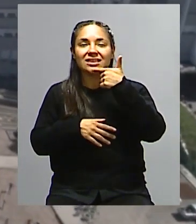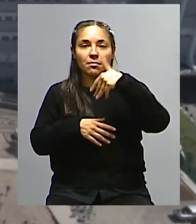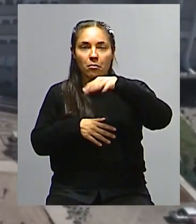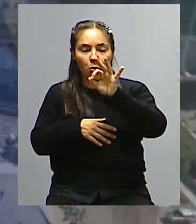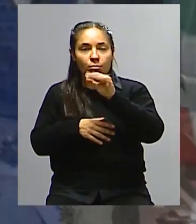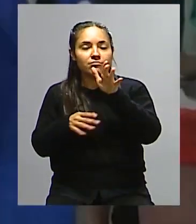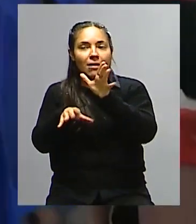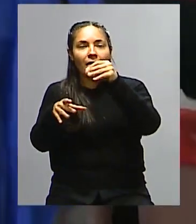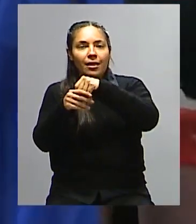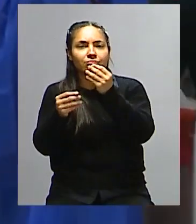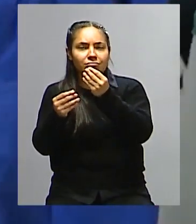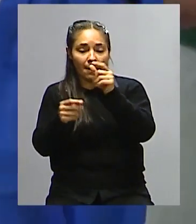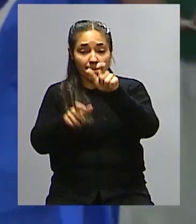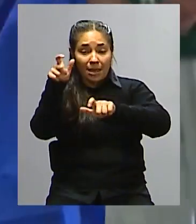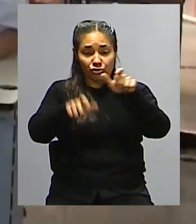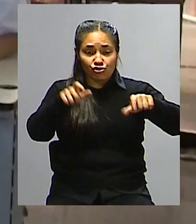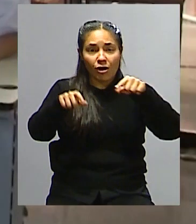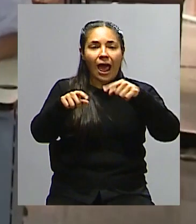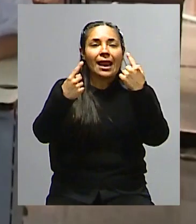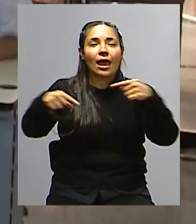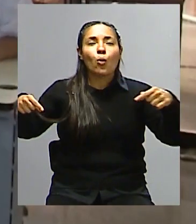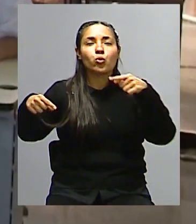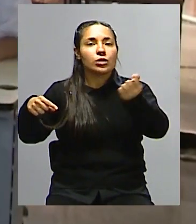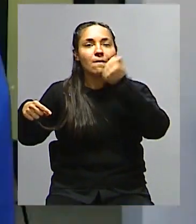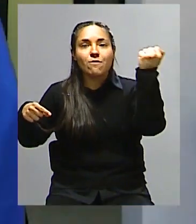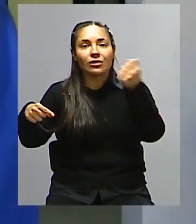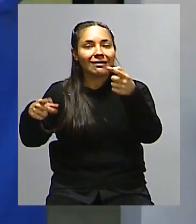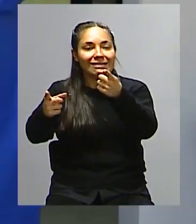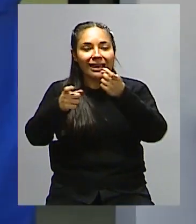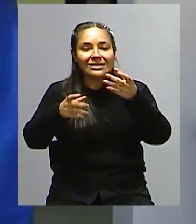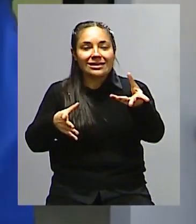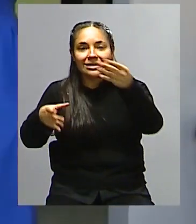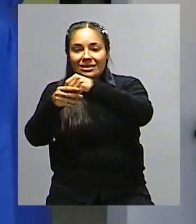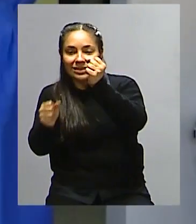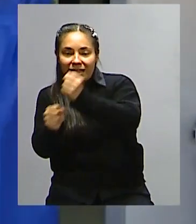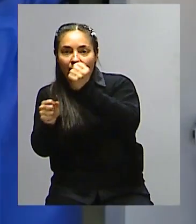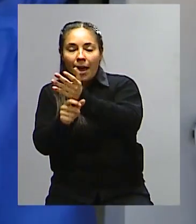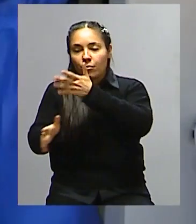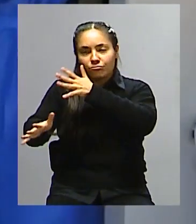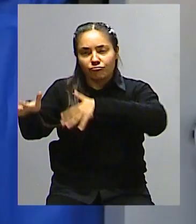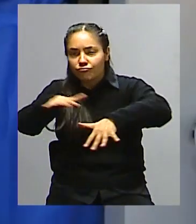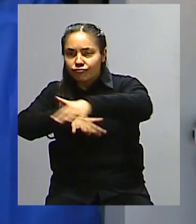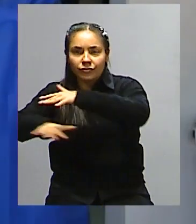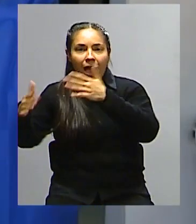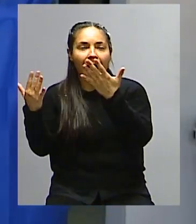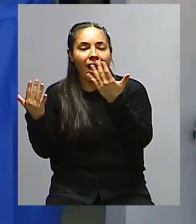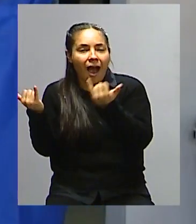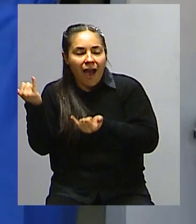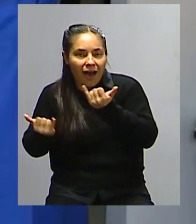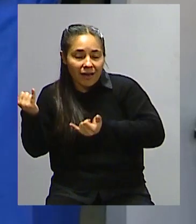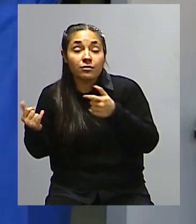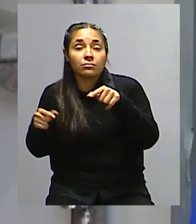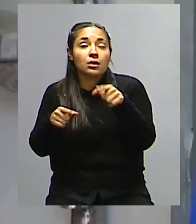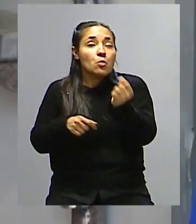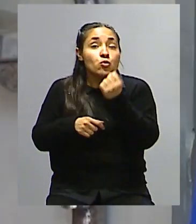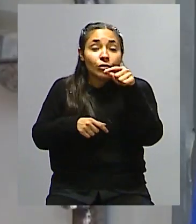recurso estratégico de las organizaciones y, por lo tanto, que estén sanas, en condiciones adecuadas de vida, pasa a ser un tema ya no solamente